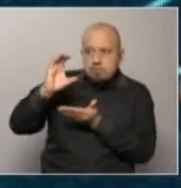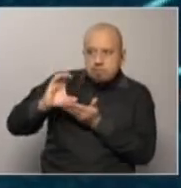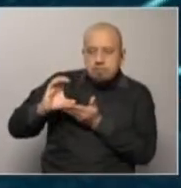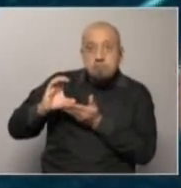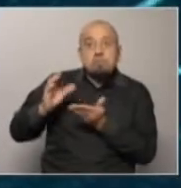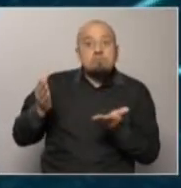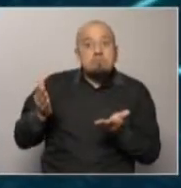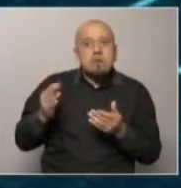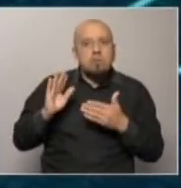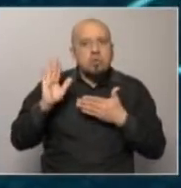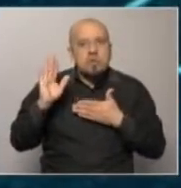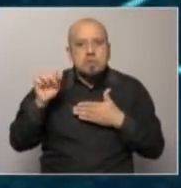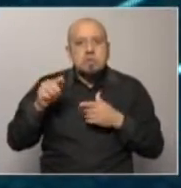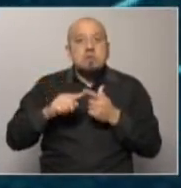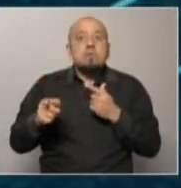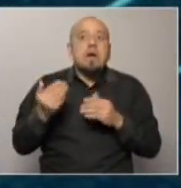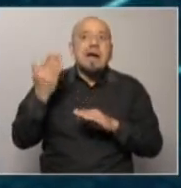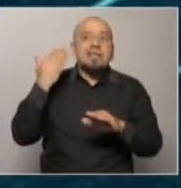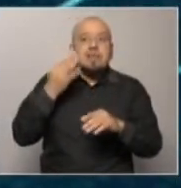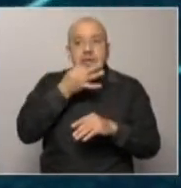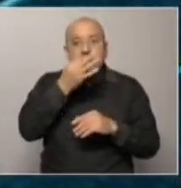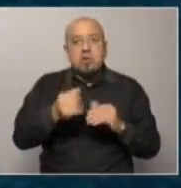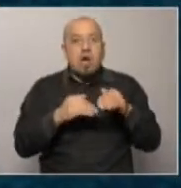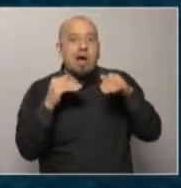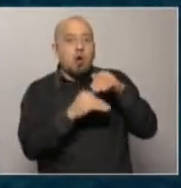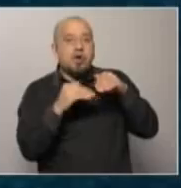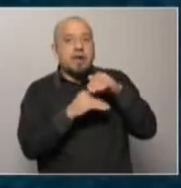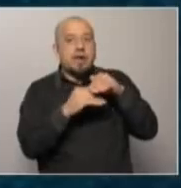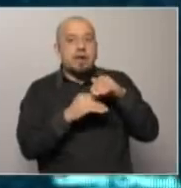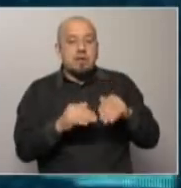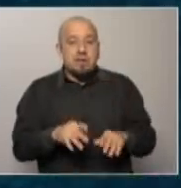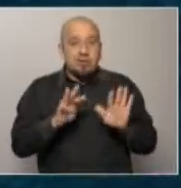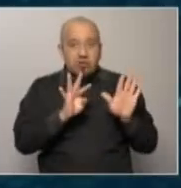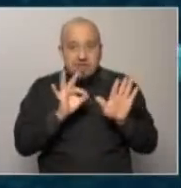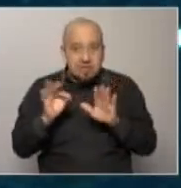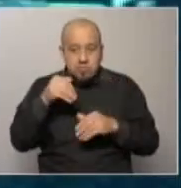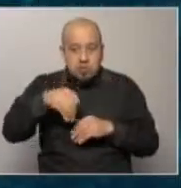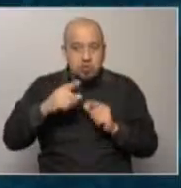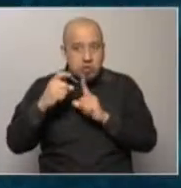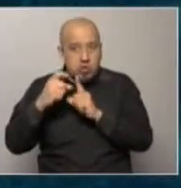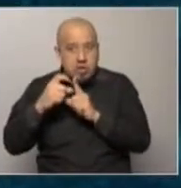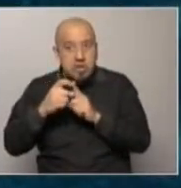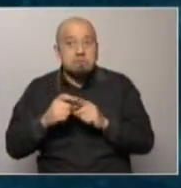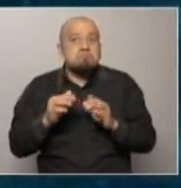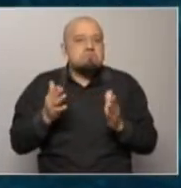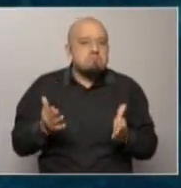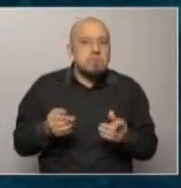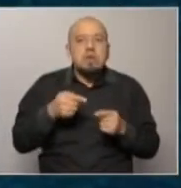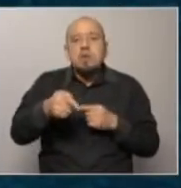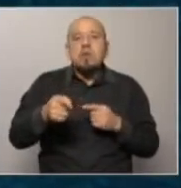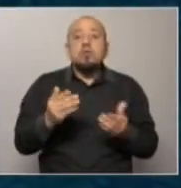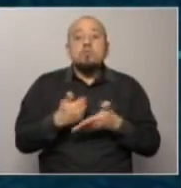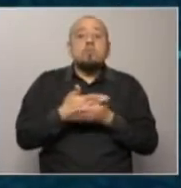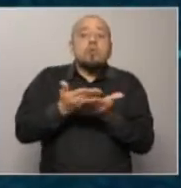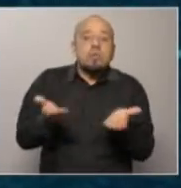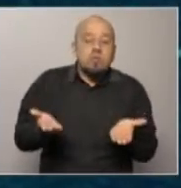con las promesas establecidas. Ahorro de 900 millones de dólares. Son algunos de los temas que aparecieron en el informe que recién